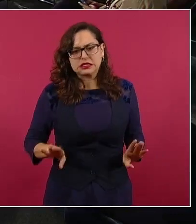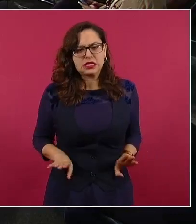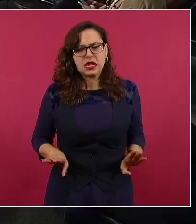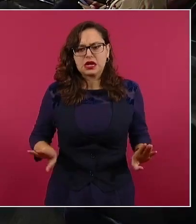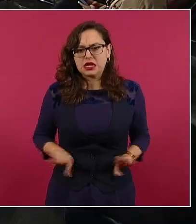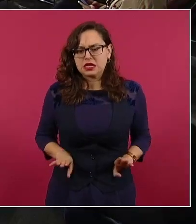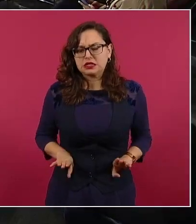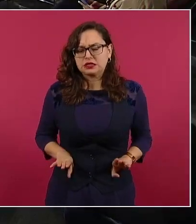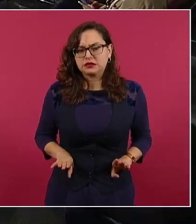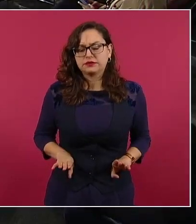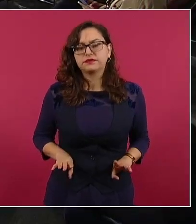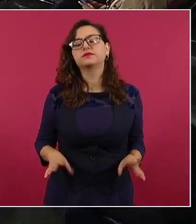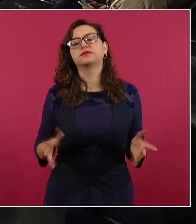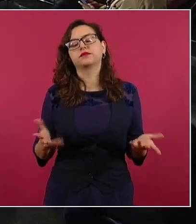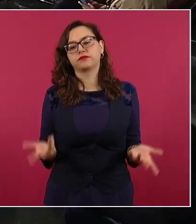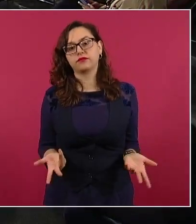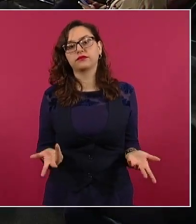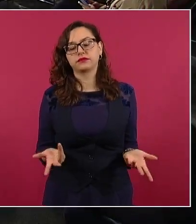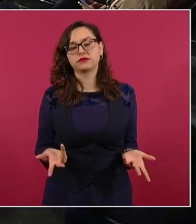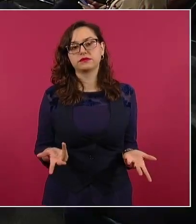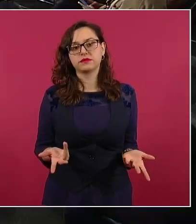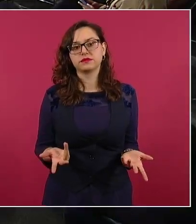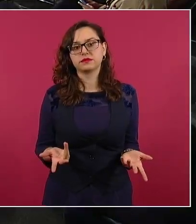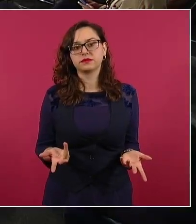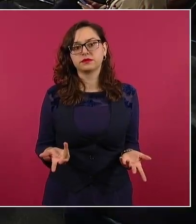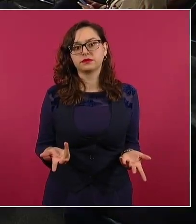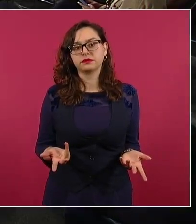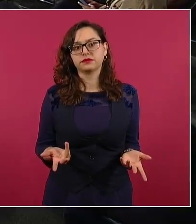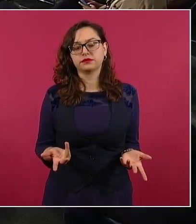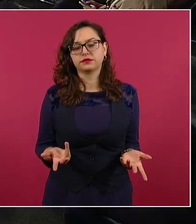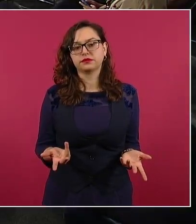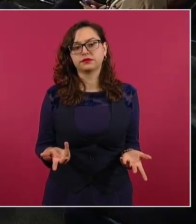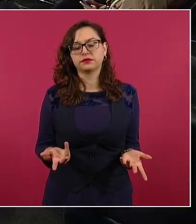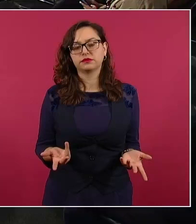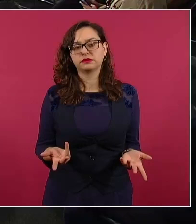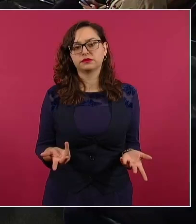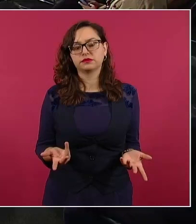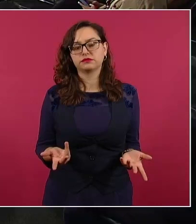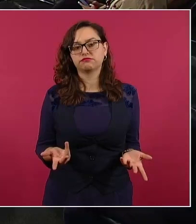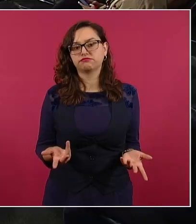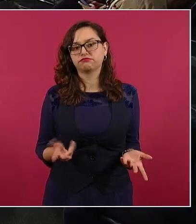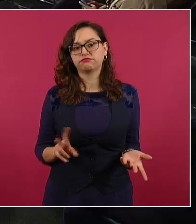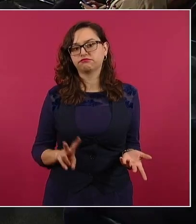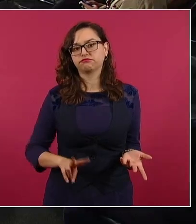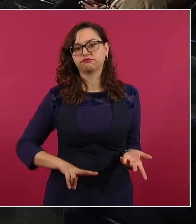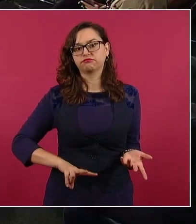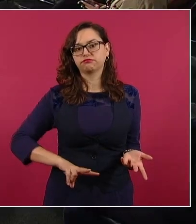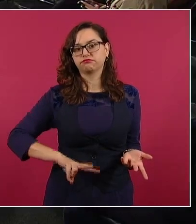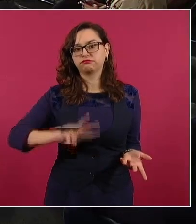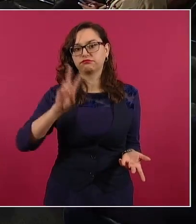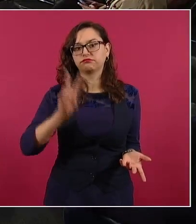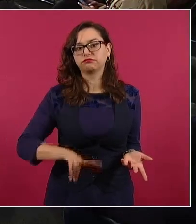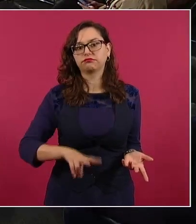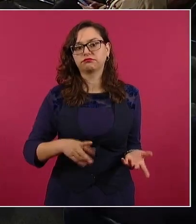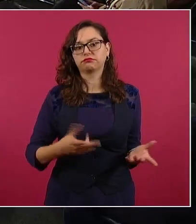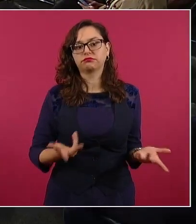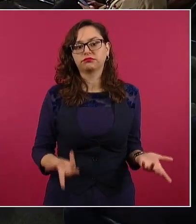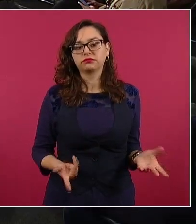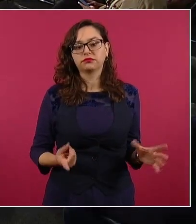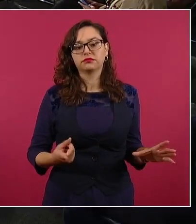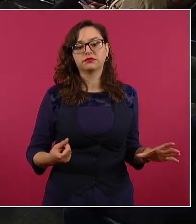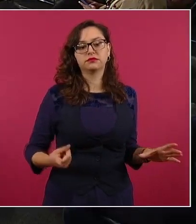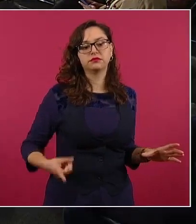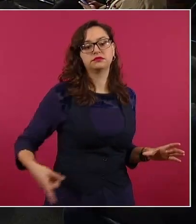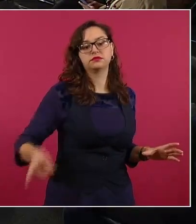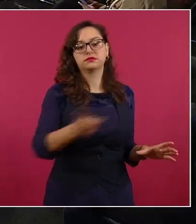Por eso es un absurdo, una justificación al saqueo el decir